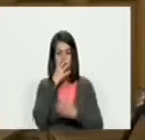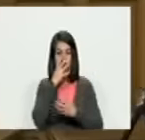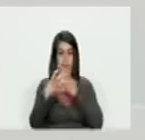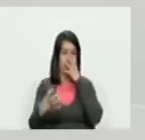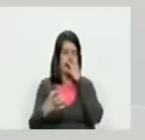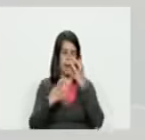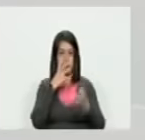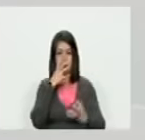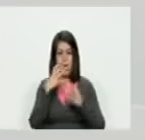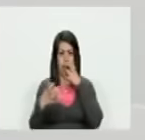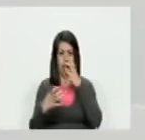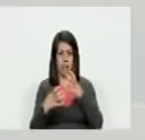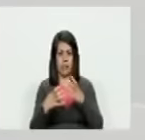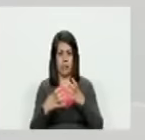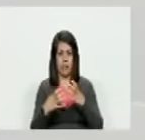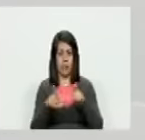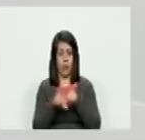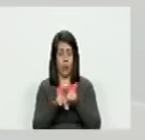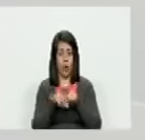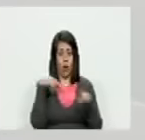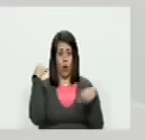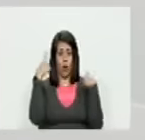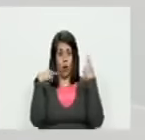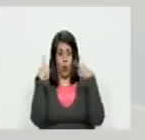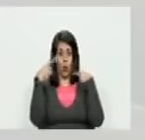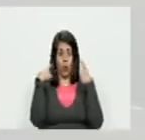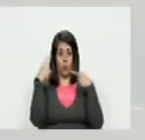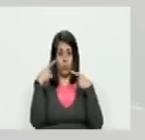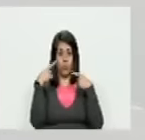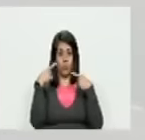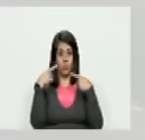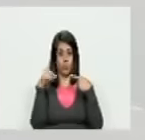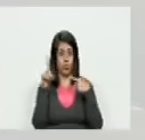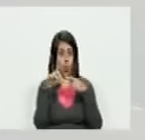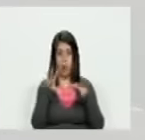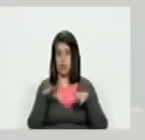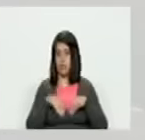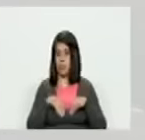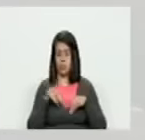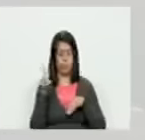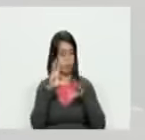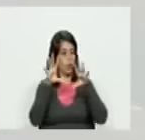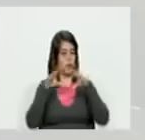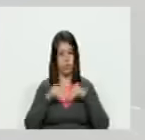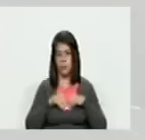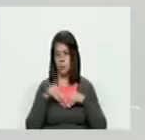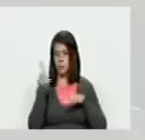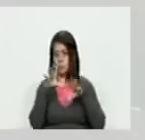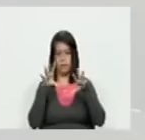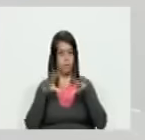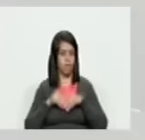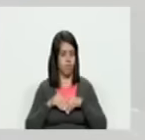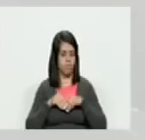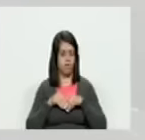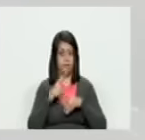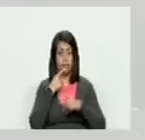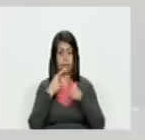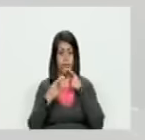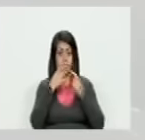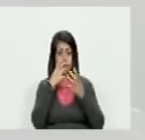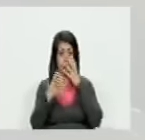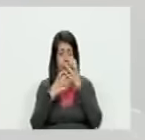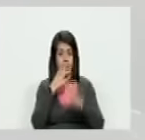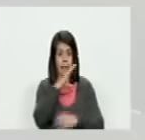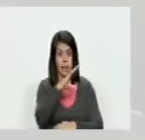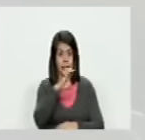como un loco no lo acepto no lo acepto no lo acepto decía César